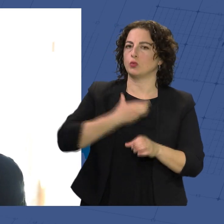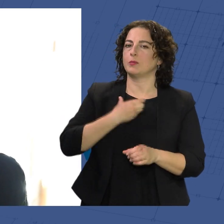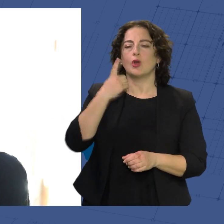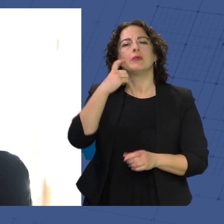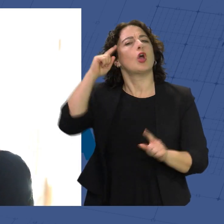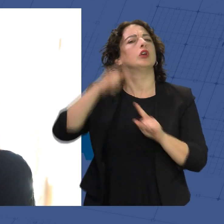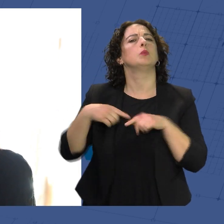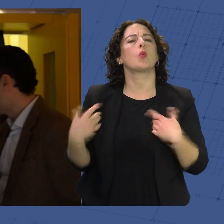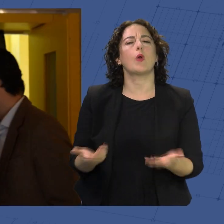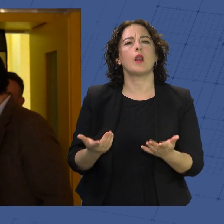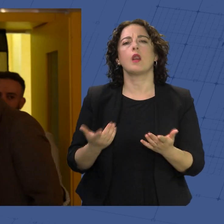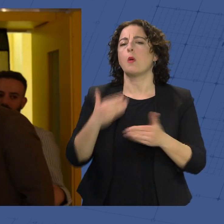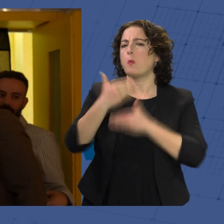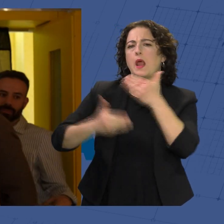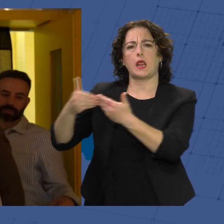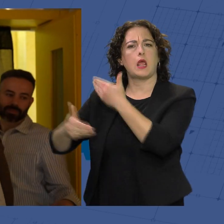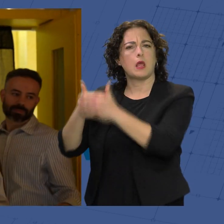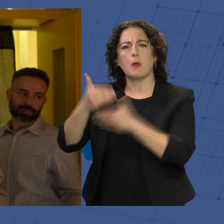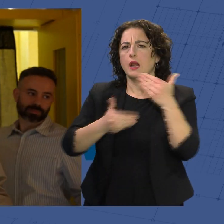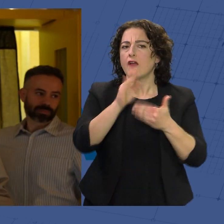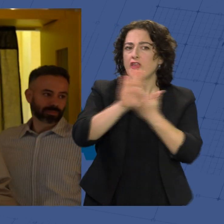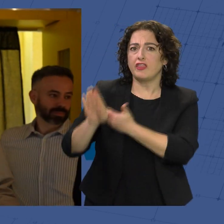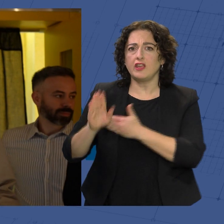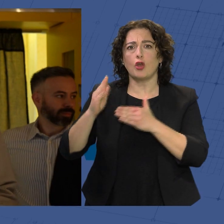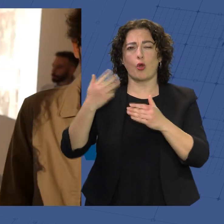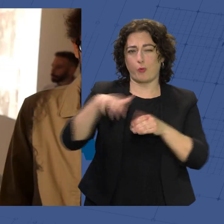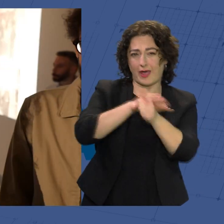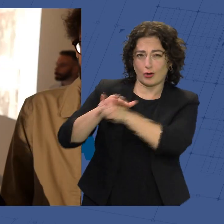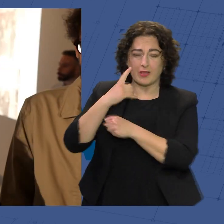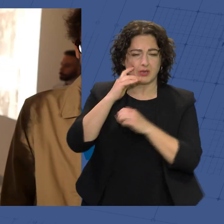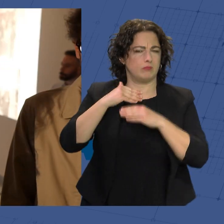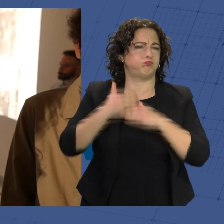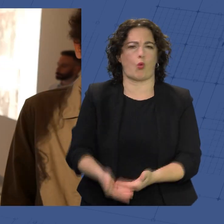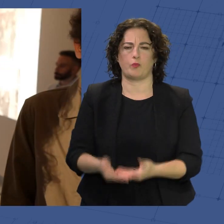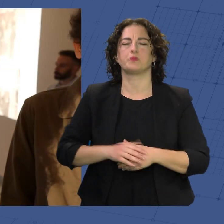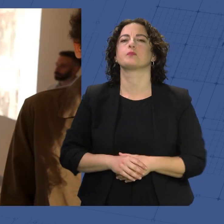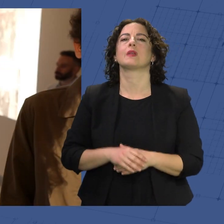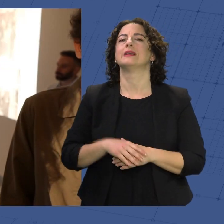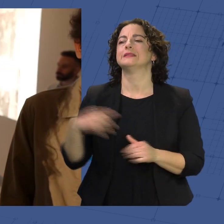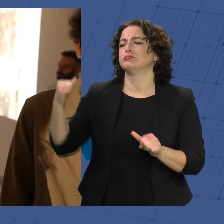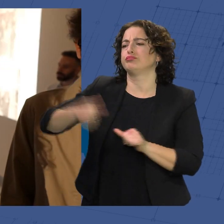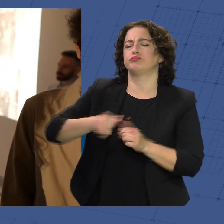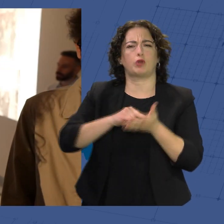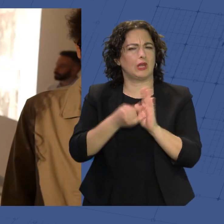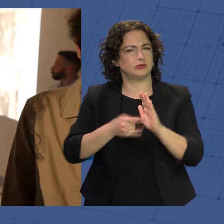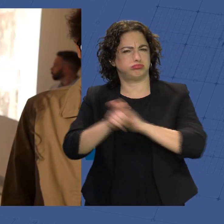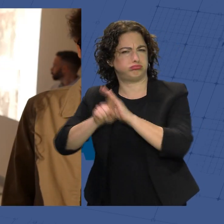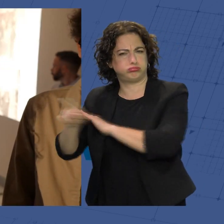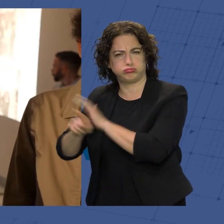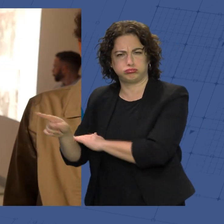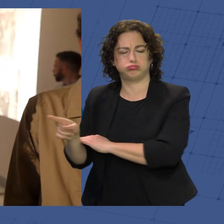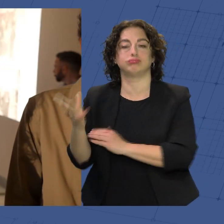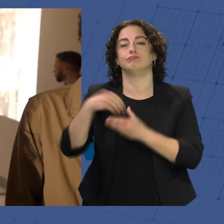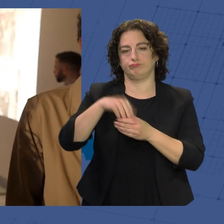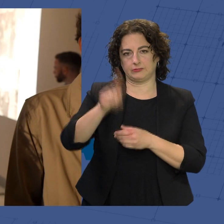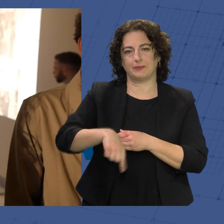objetivo es derribar cualquier barrera existente entre los vecinos de distintos barrios de Almería. Uno de los cientos de proyectos que se han desarrollado para unir